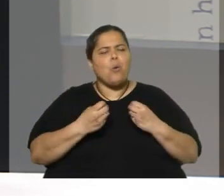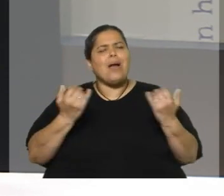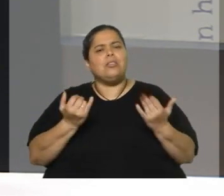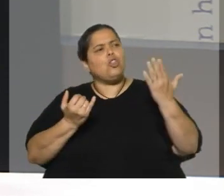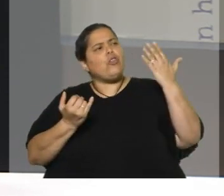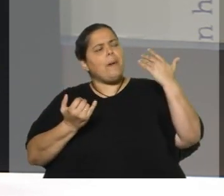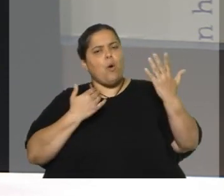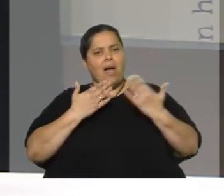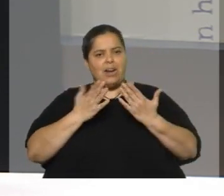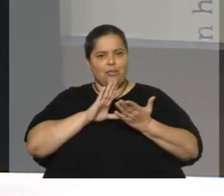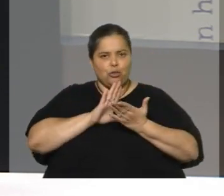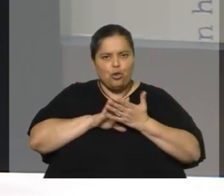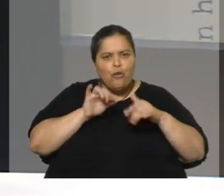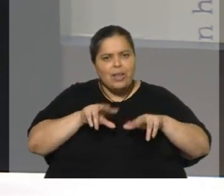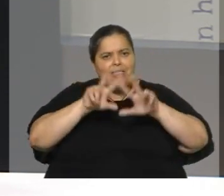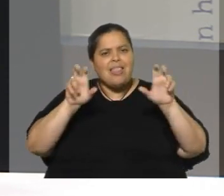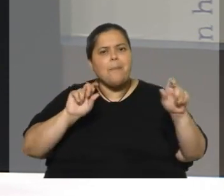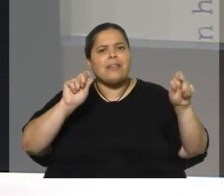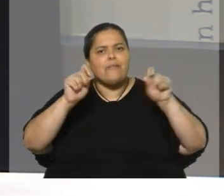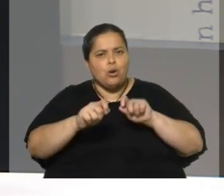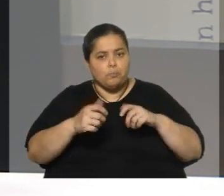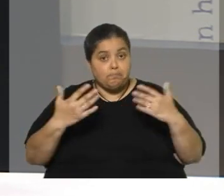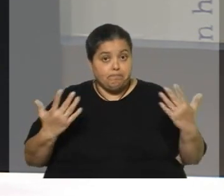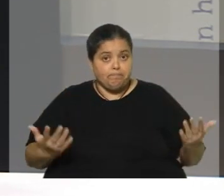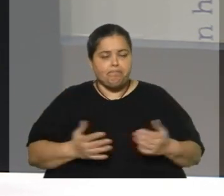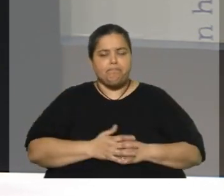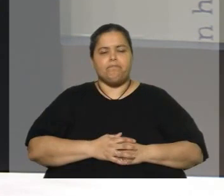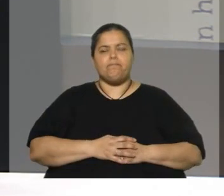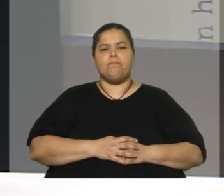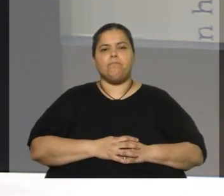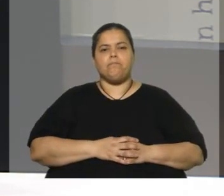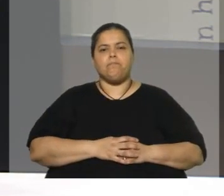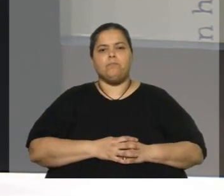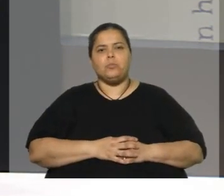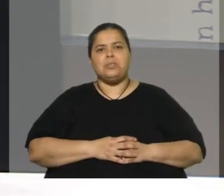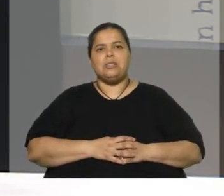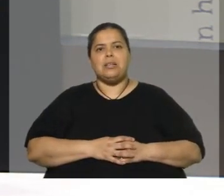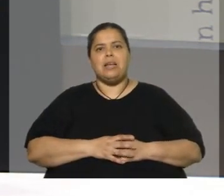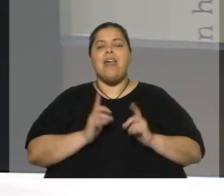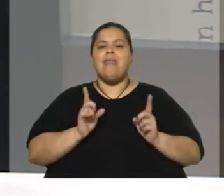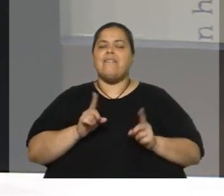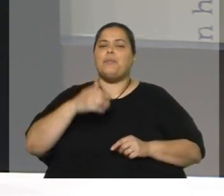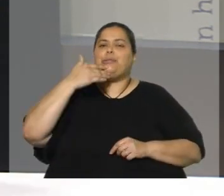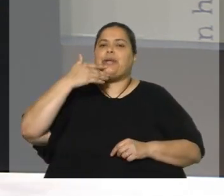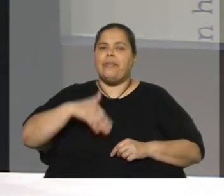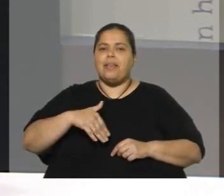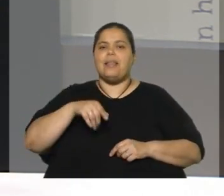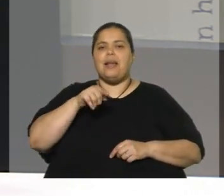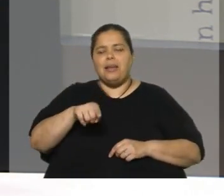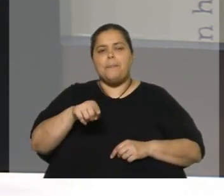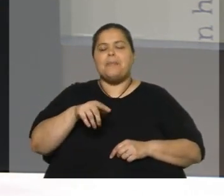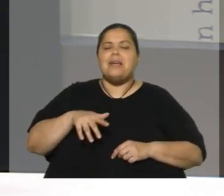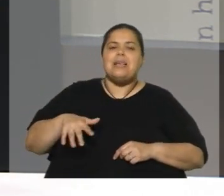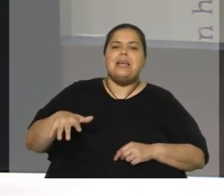estamos hablando de esto? Sí, sí. Porque, bueno, hay que entender que los